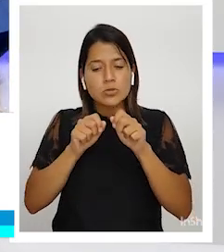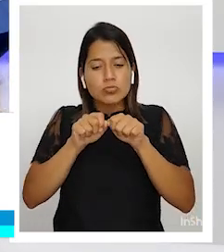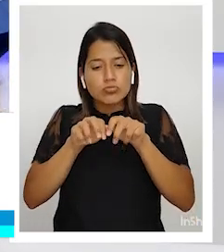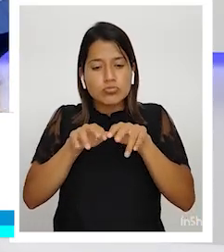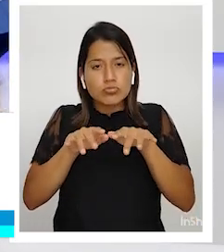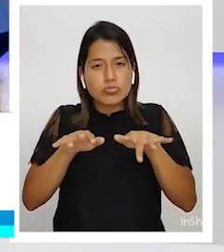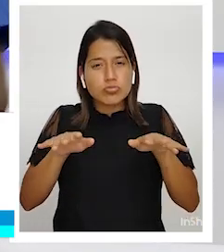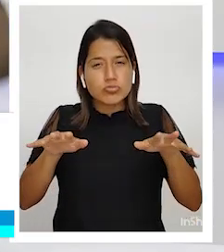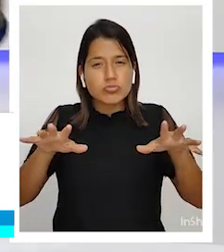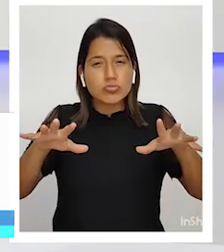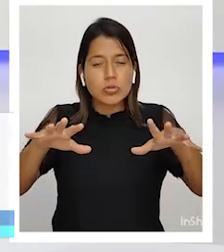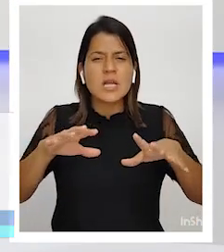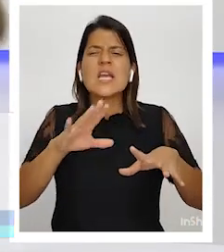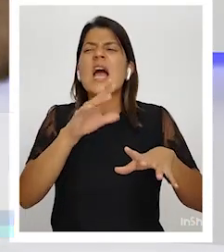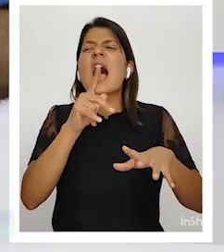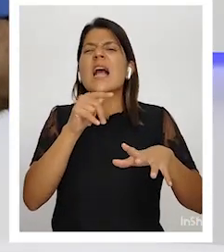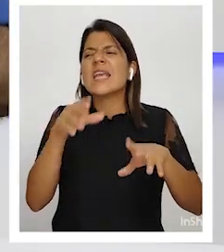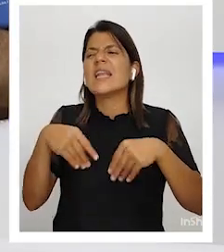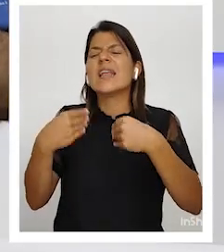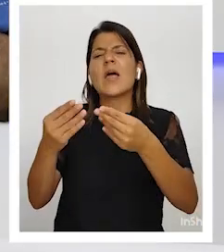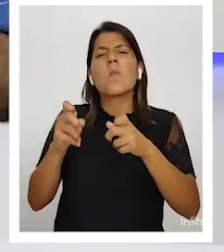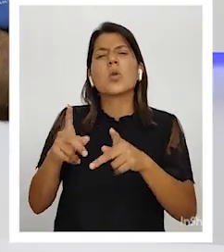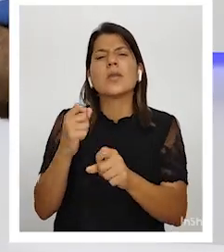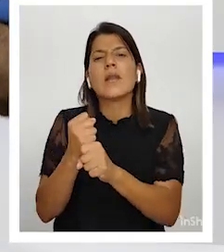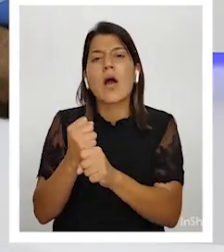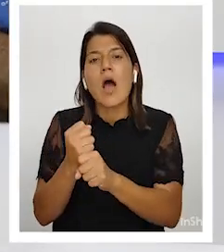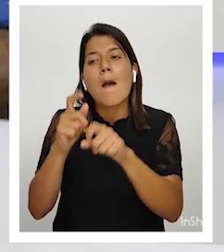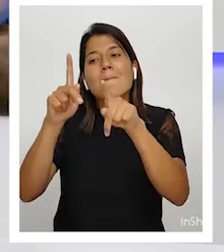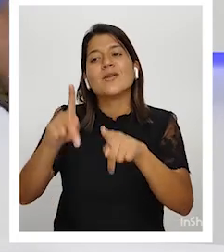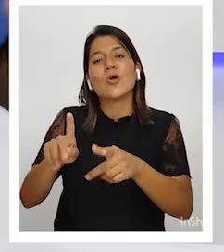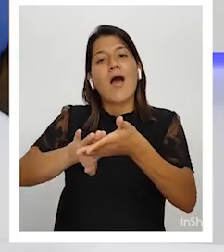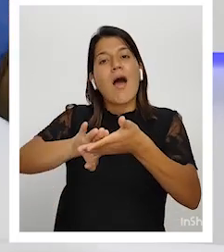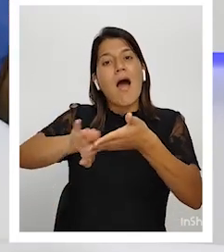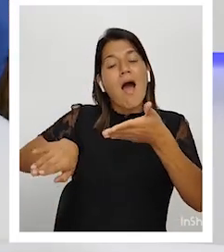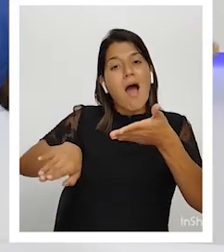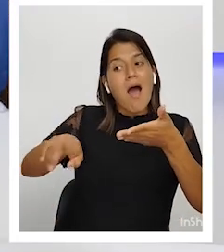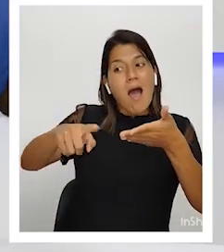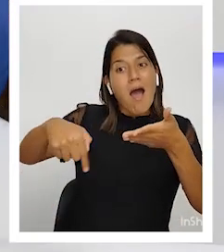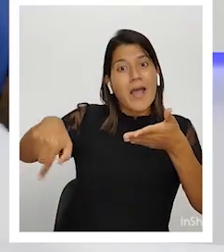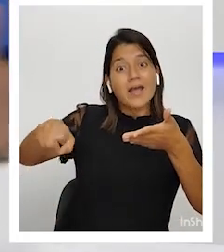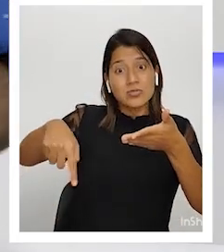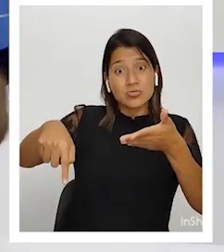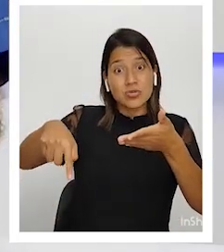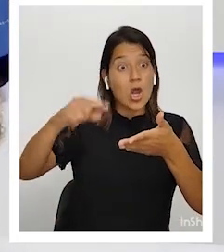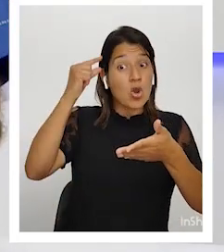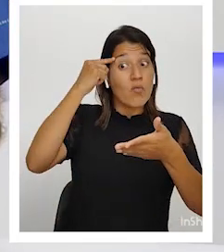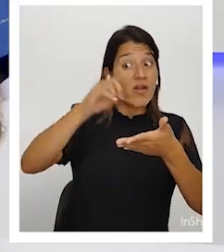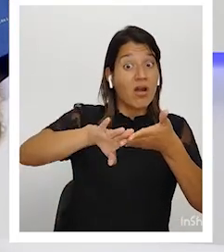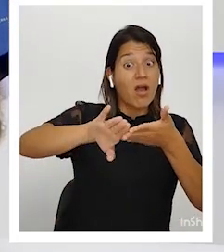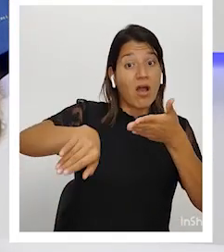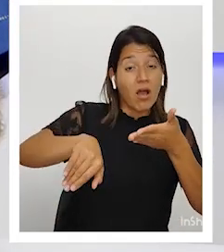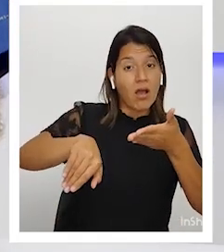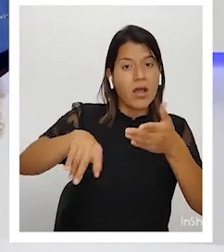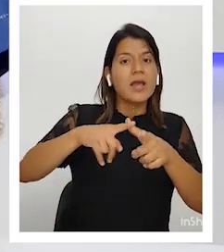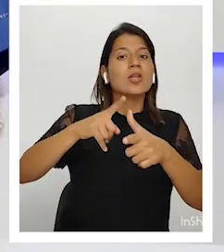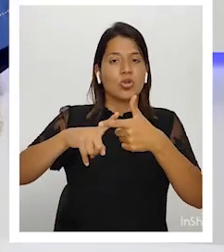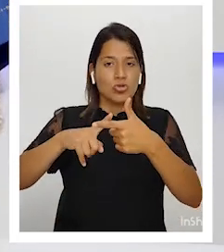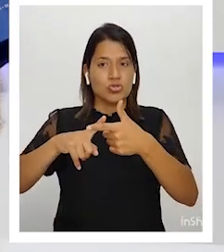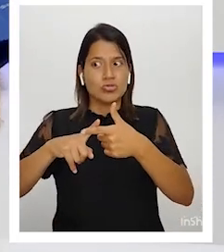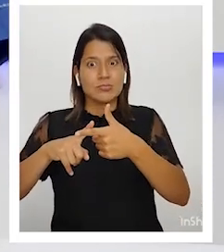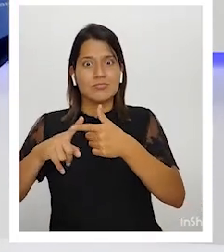excluidos. Pablo Escobar les daba casas y les resolvía problemas y tenía a la gente detrás de él.